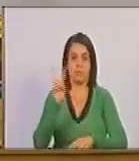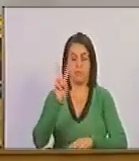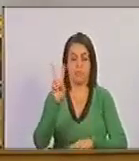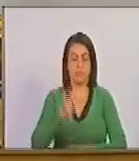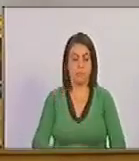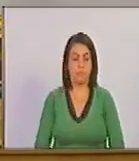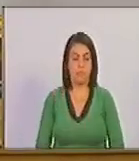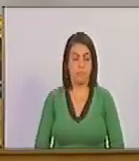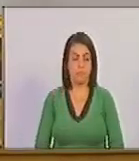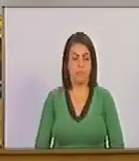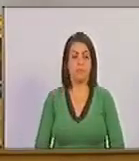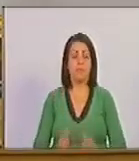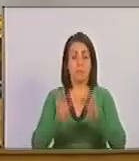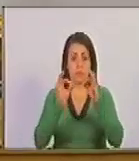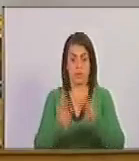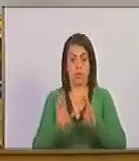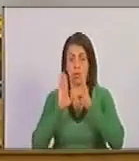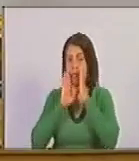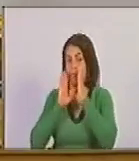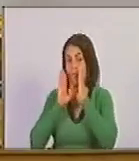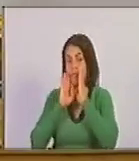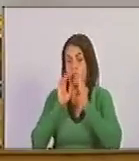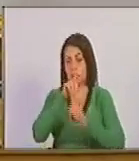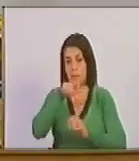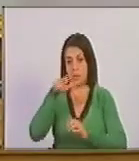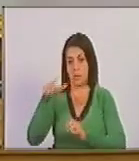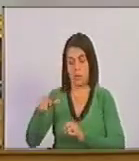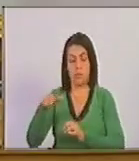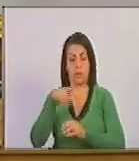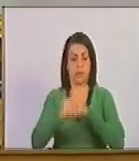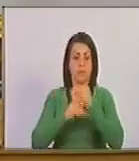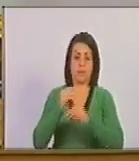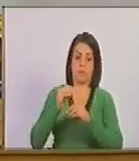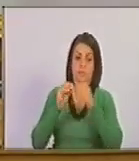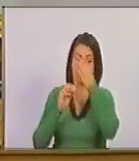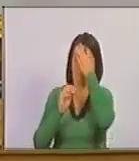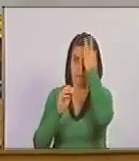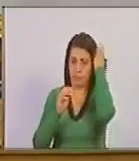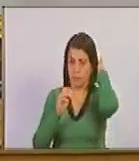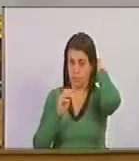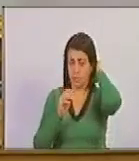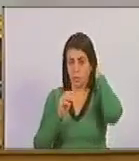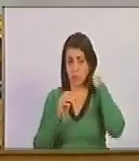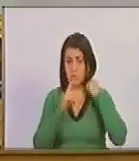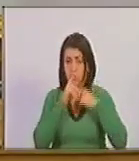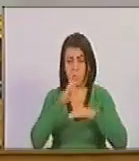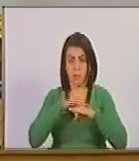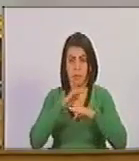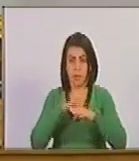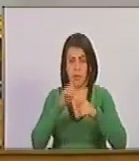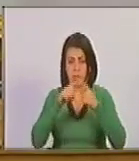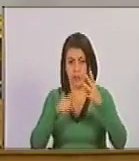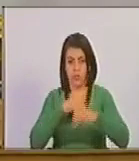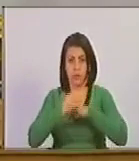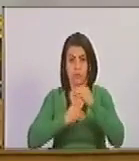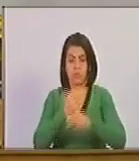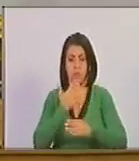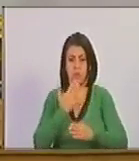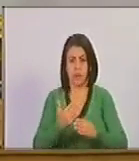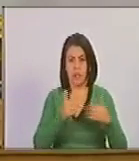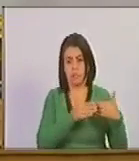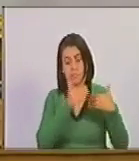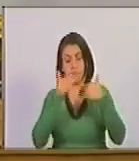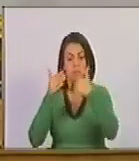venezuela con confesiones por parte de sus actores autores intelectuales y materiales solicito una